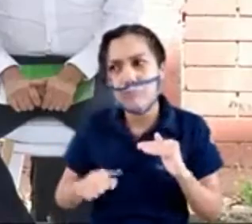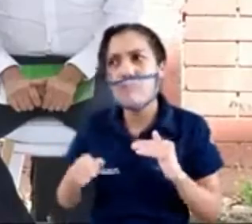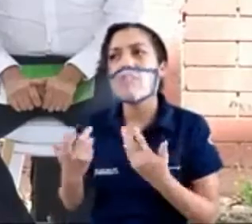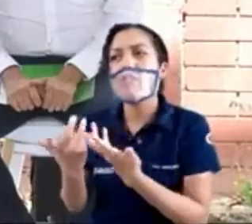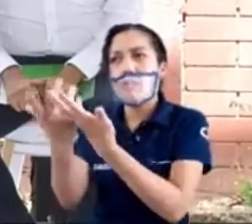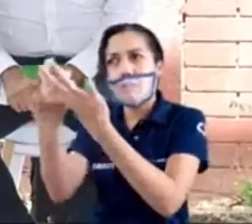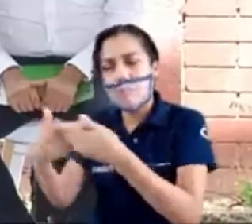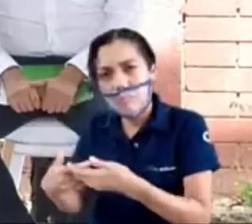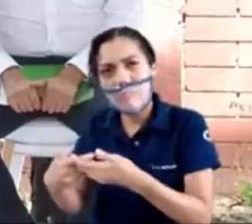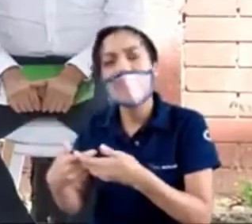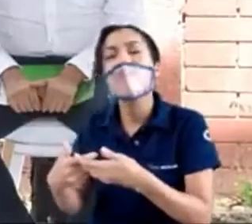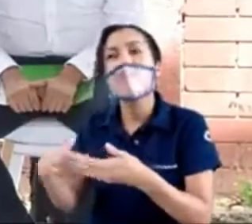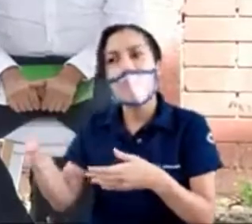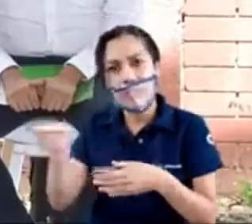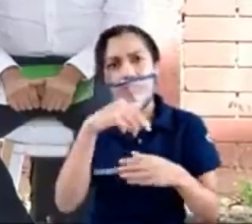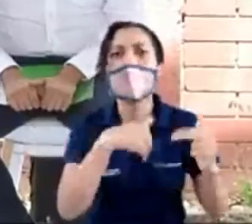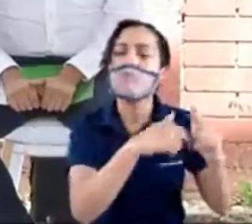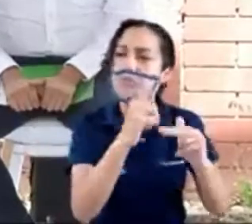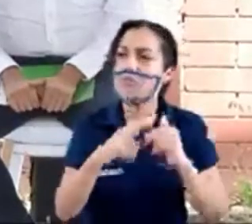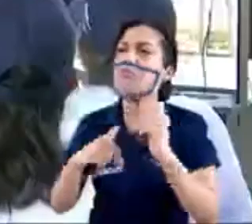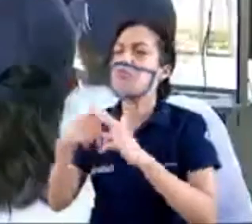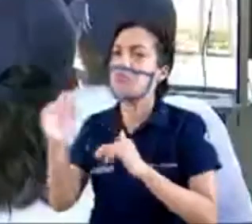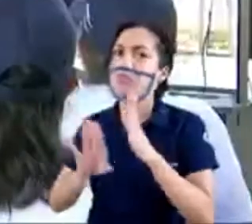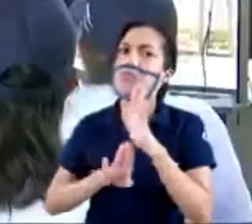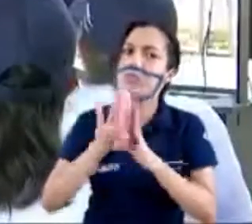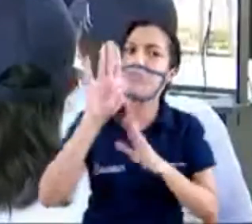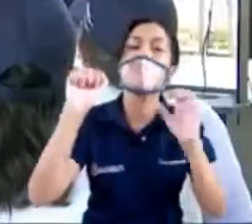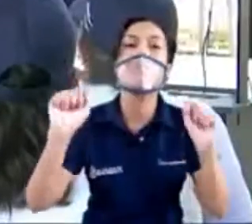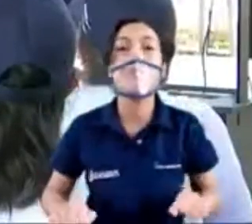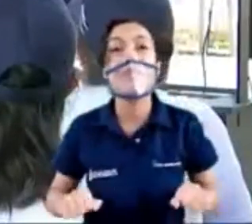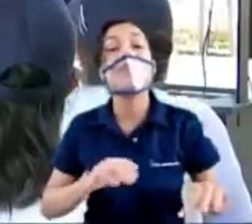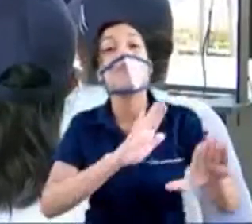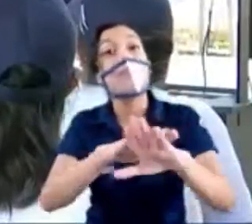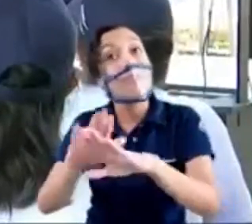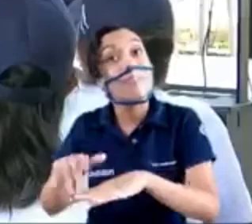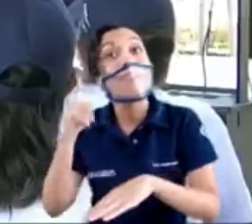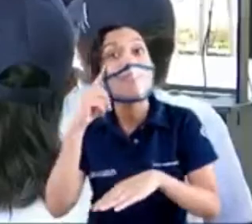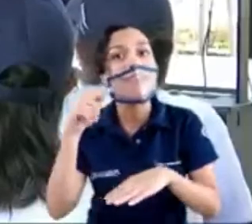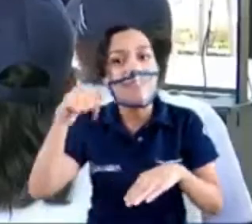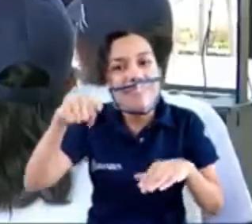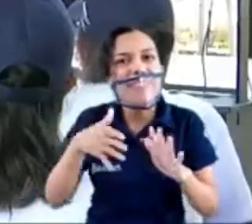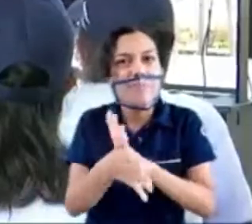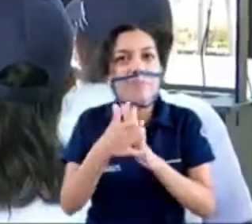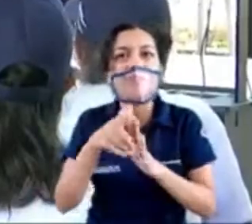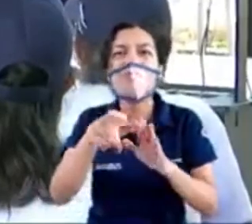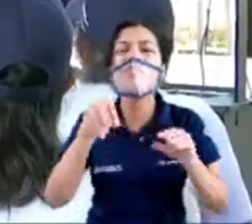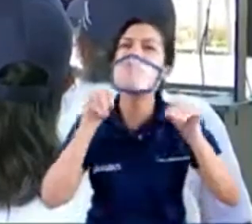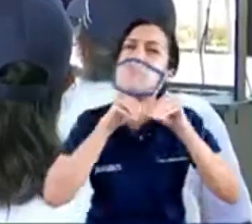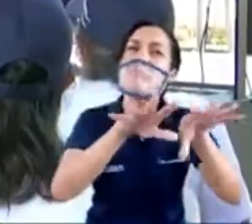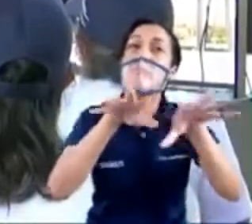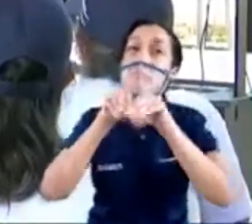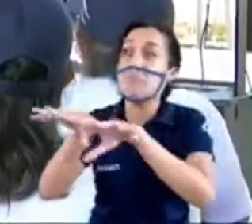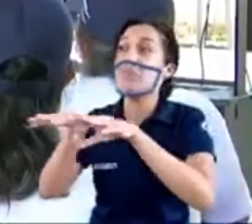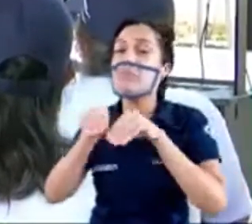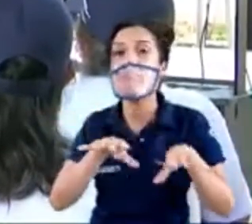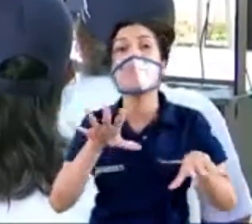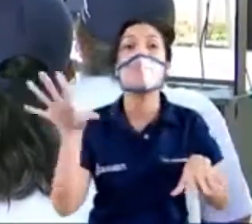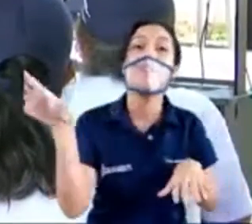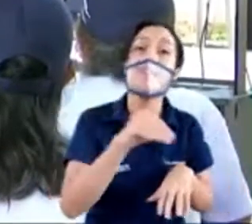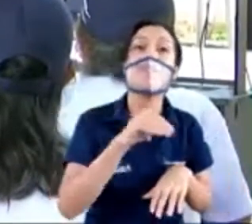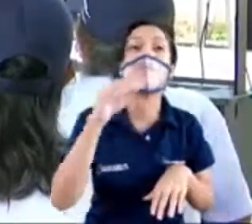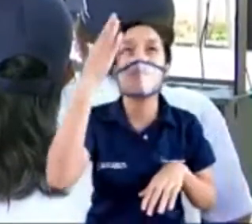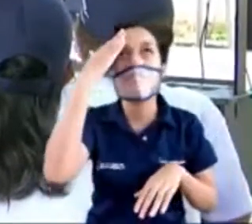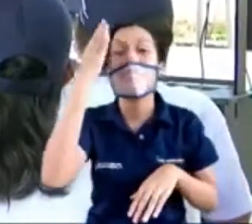su ayuda, echando el cuento, repitiéndolo y entusiasmándose. Y sabiendo que Barranquilla puede ser una ciudad de